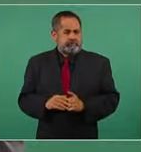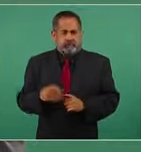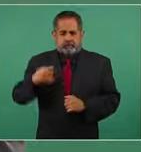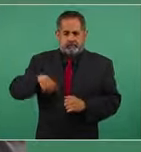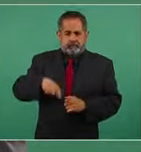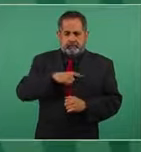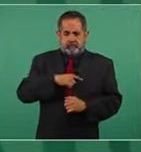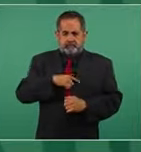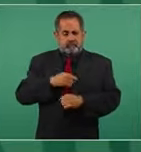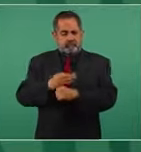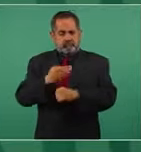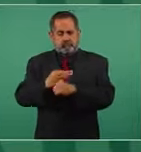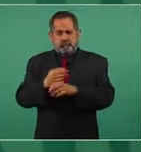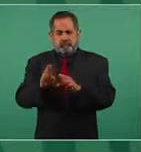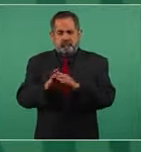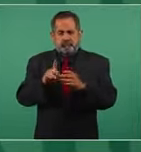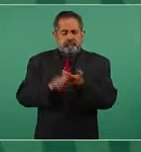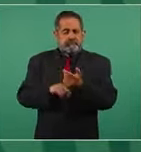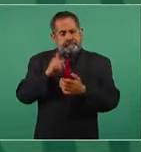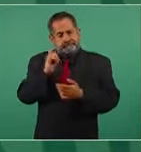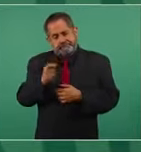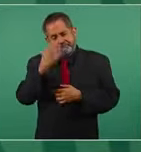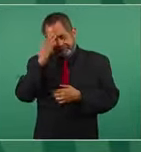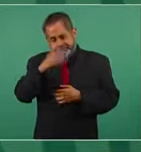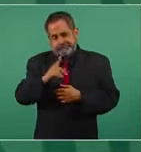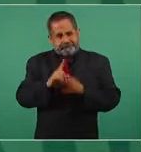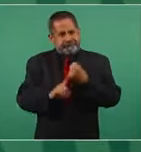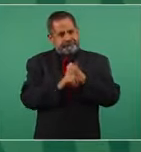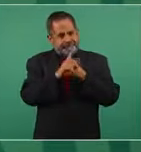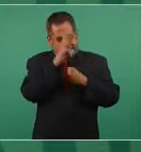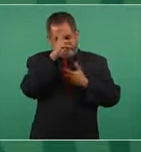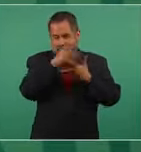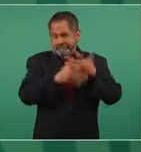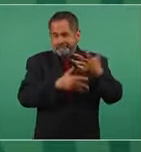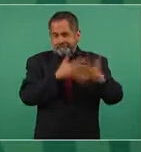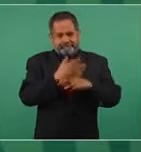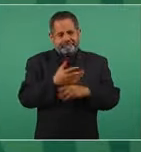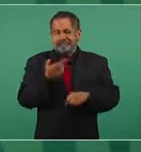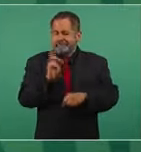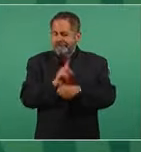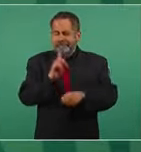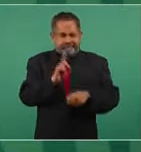estamos enfrentando el flagelo de la violencia todos los días